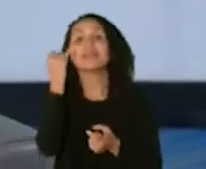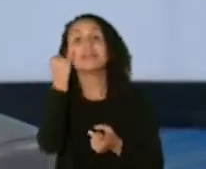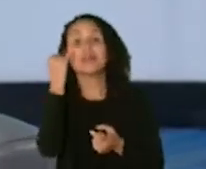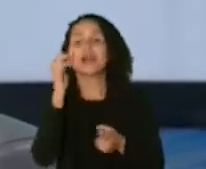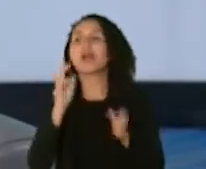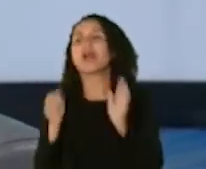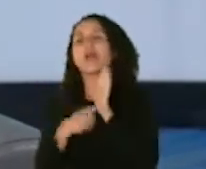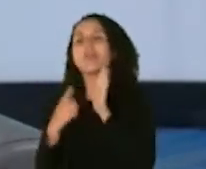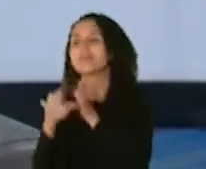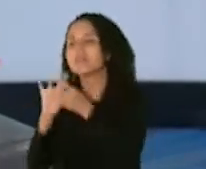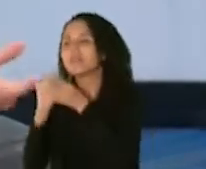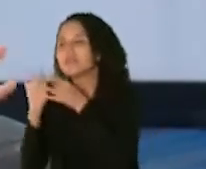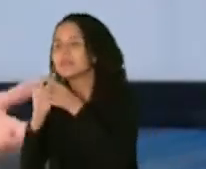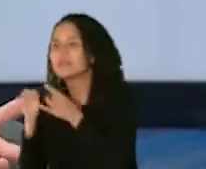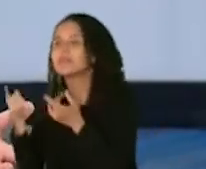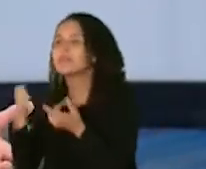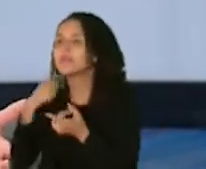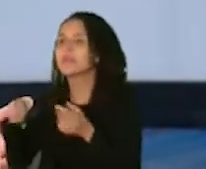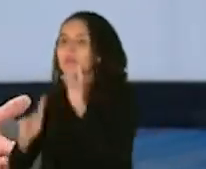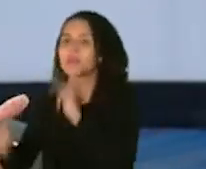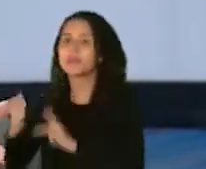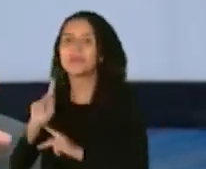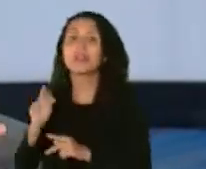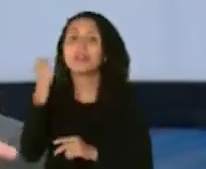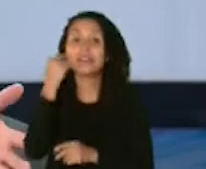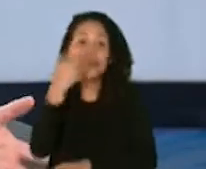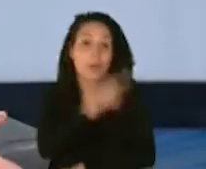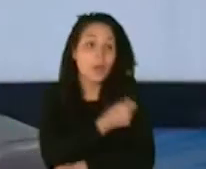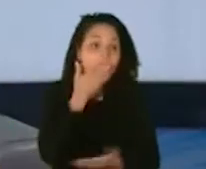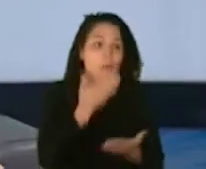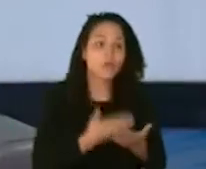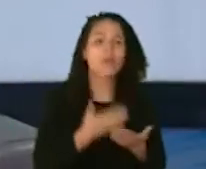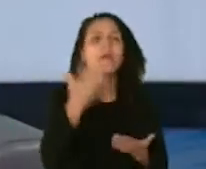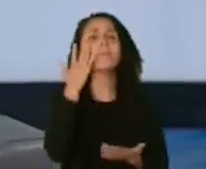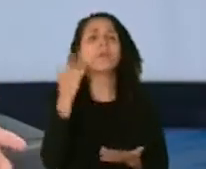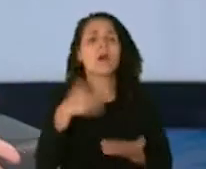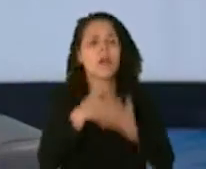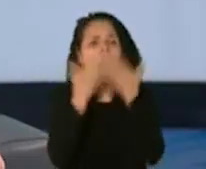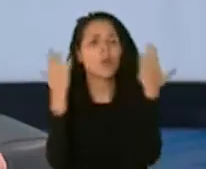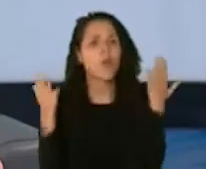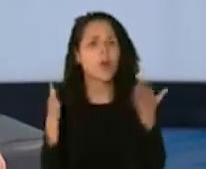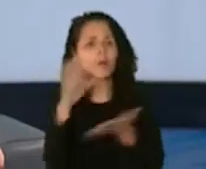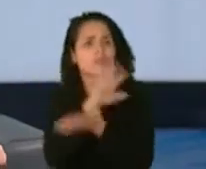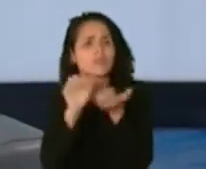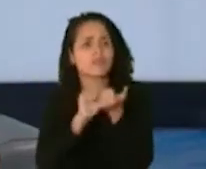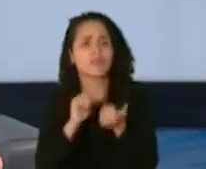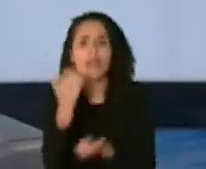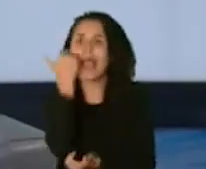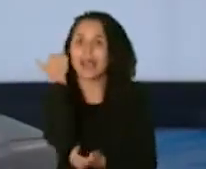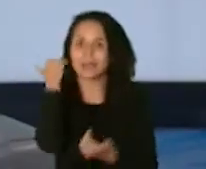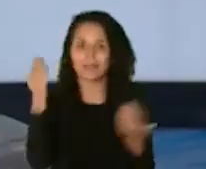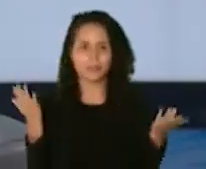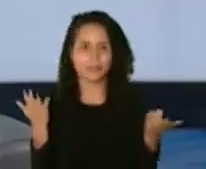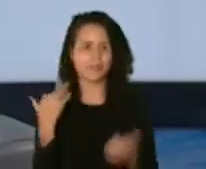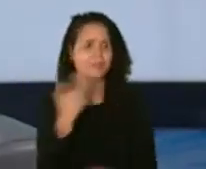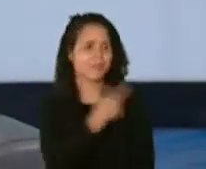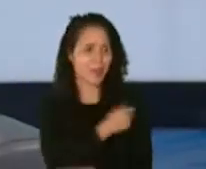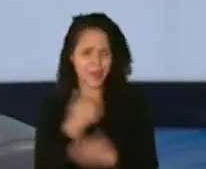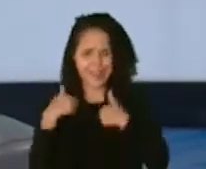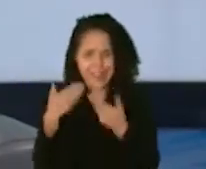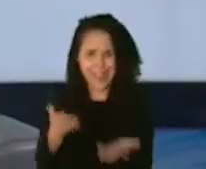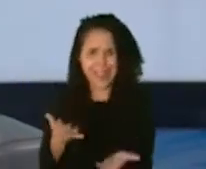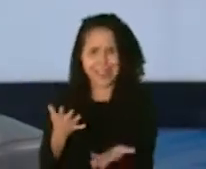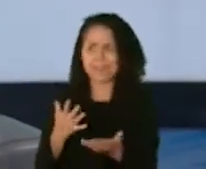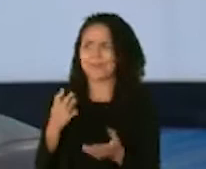son buenas ¿por qué no disminuyan el cáncer? la vacuna está ahí hace ya 11 años más de 10 o sea